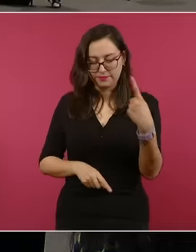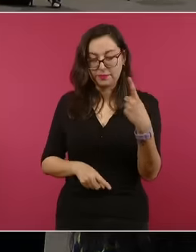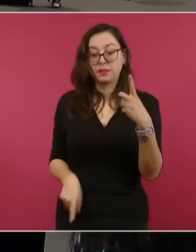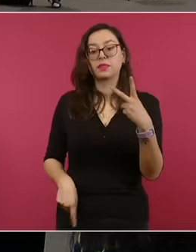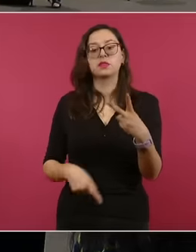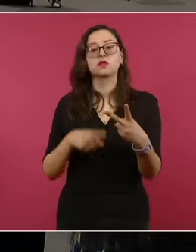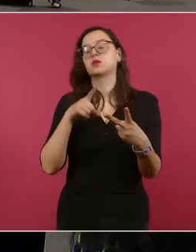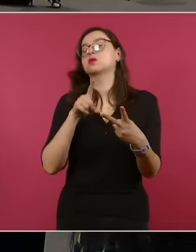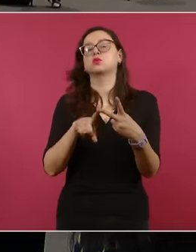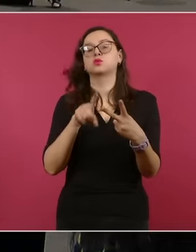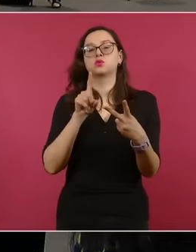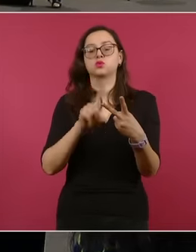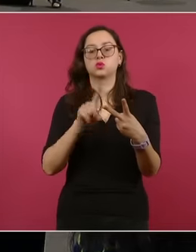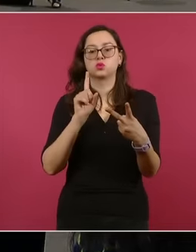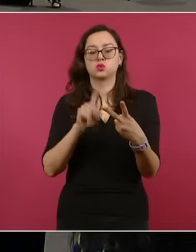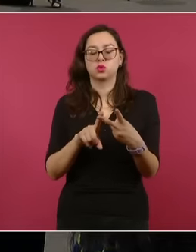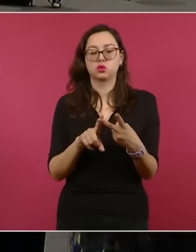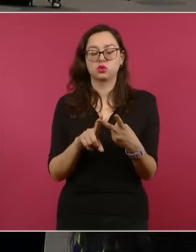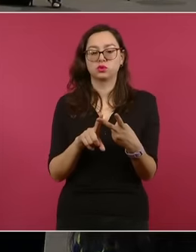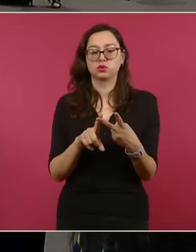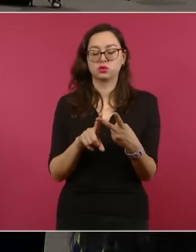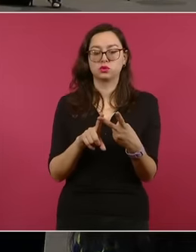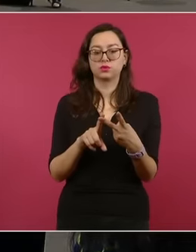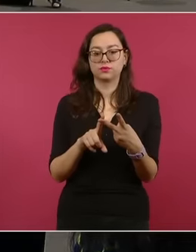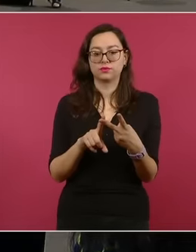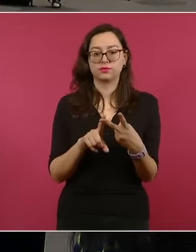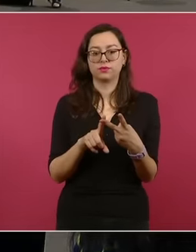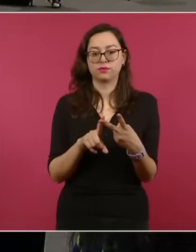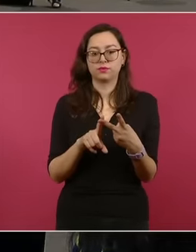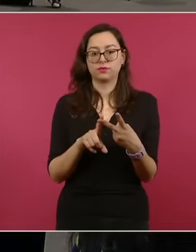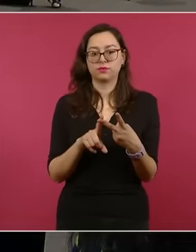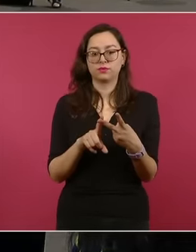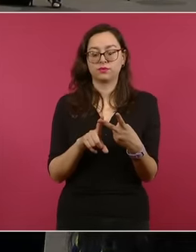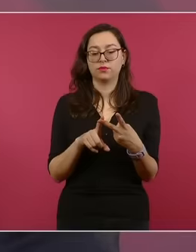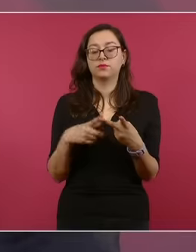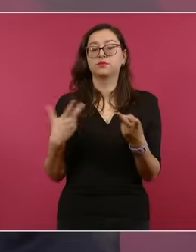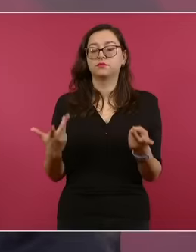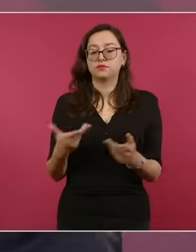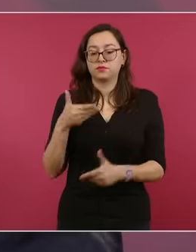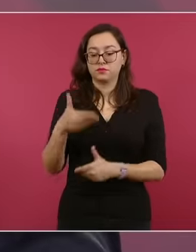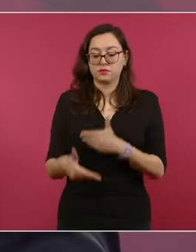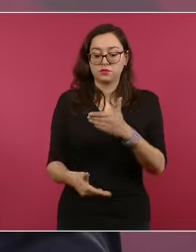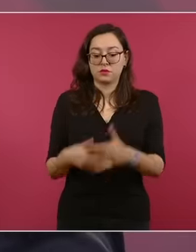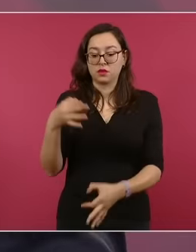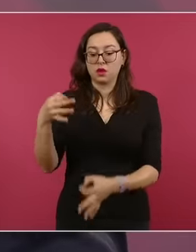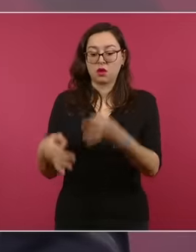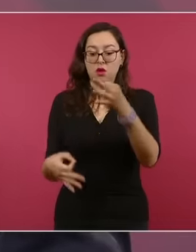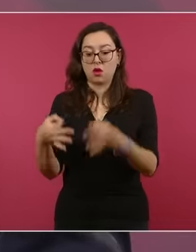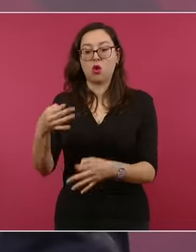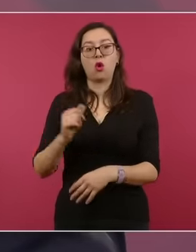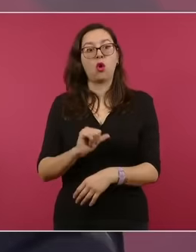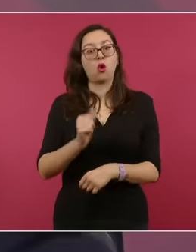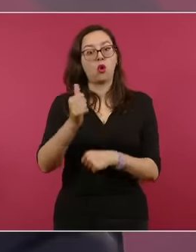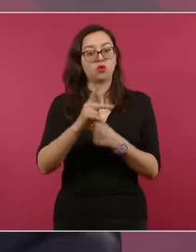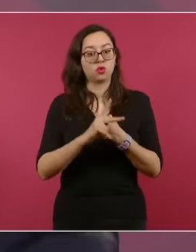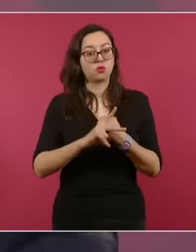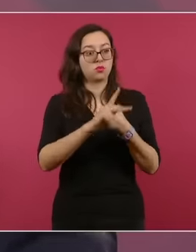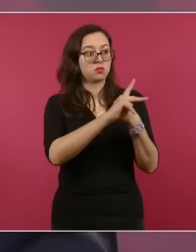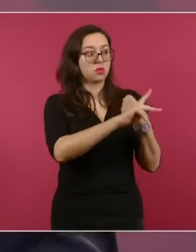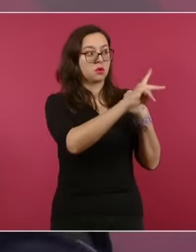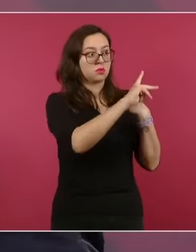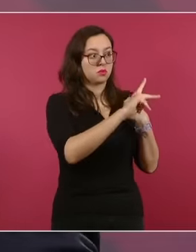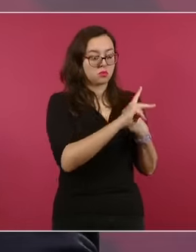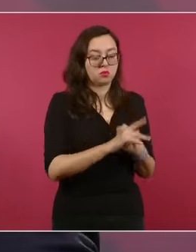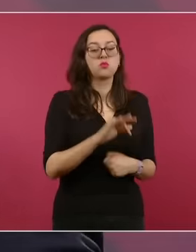destacar que como parte del procedimiento ante la Corte Internacional de Justicia, otros países de la comunidad internacional pueden